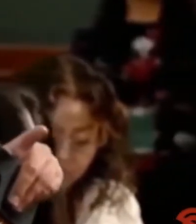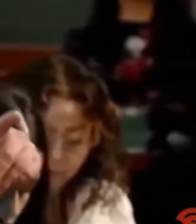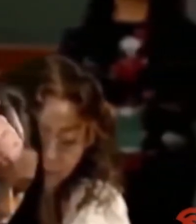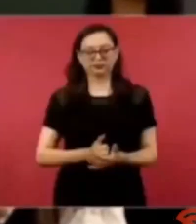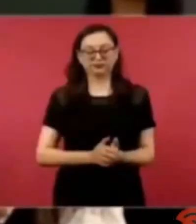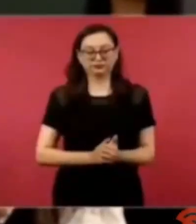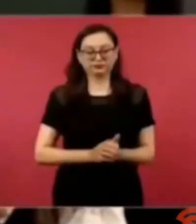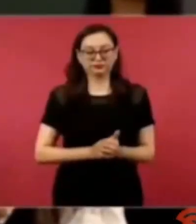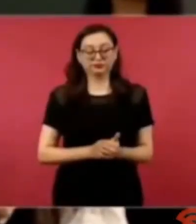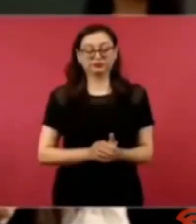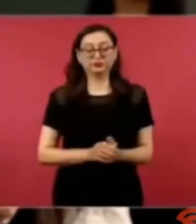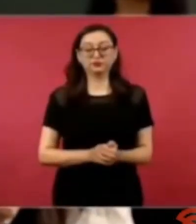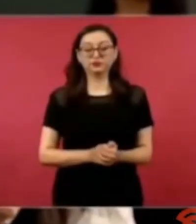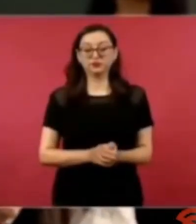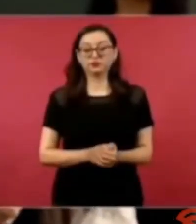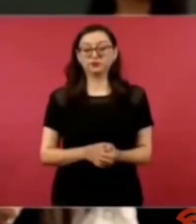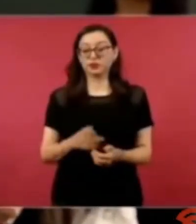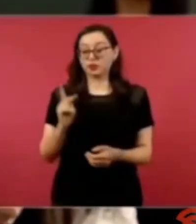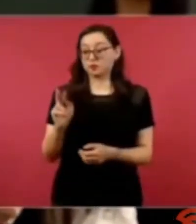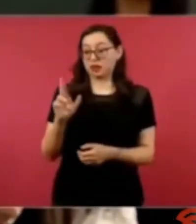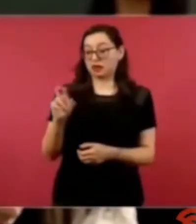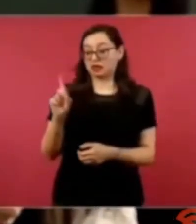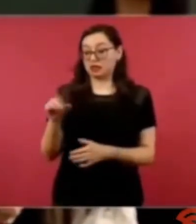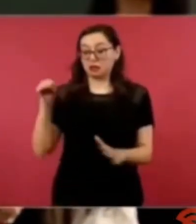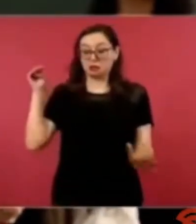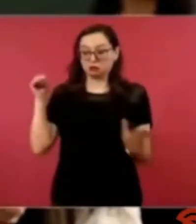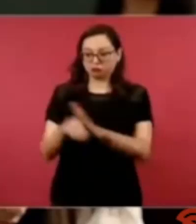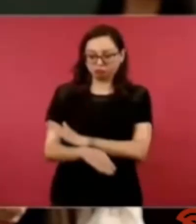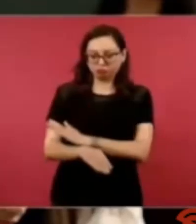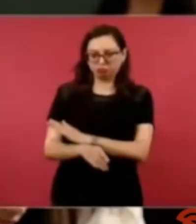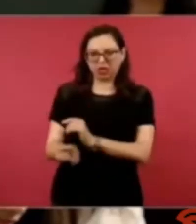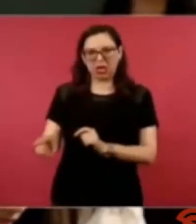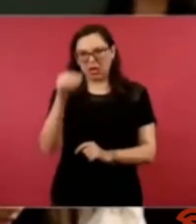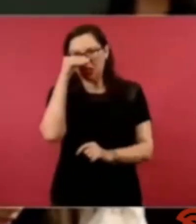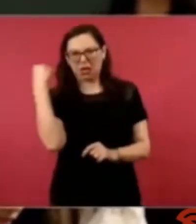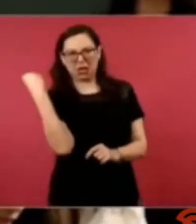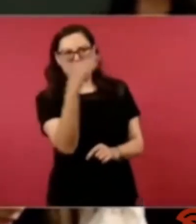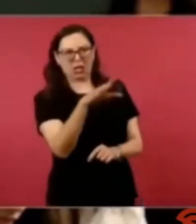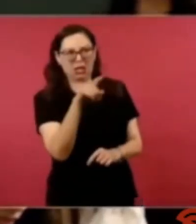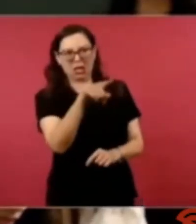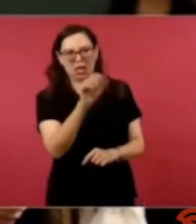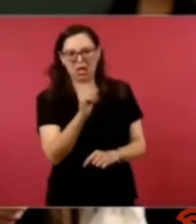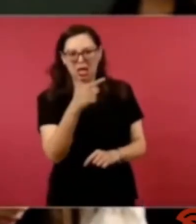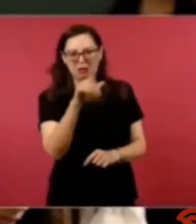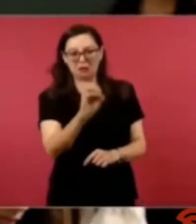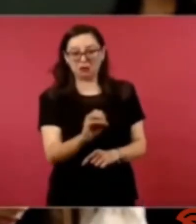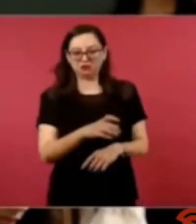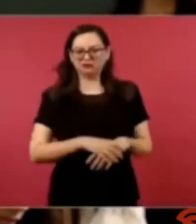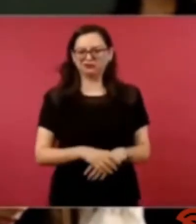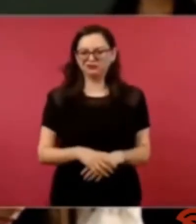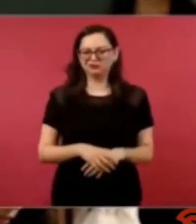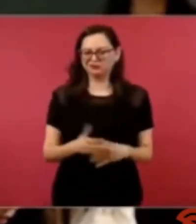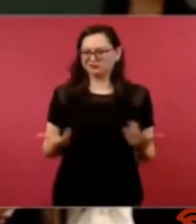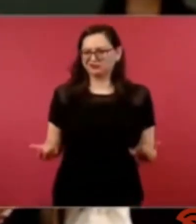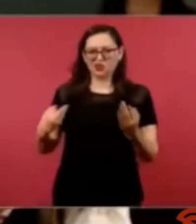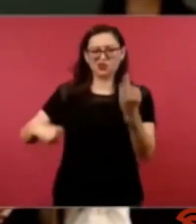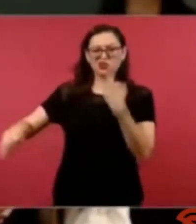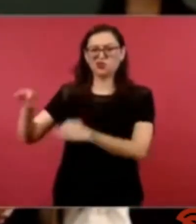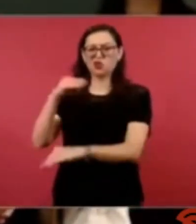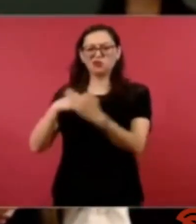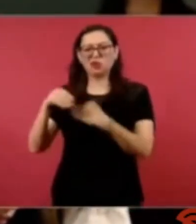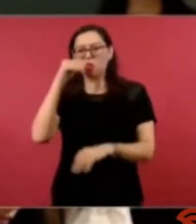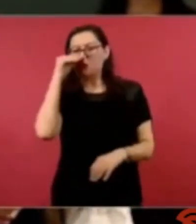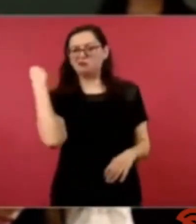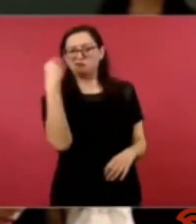que llamado haría para que después de esto de todo es culpa de López Obrador no se vaya a convertir una